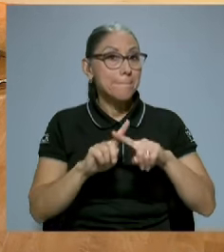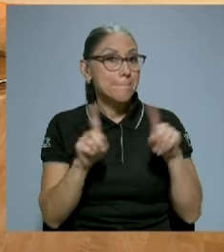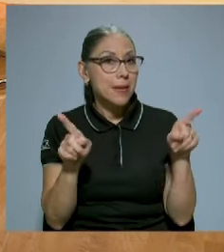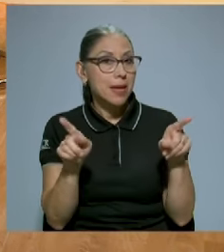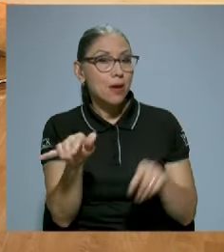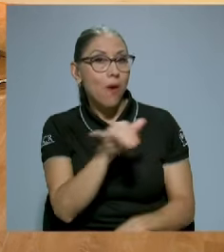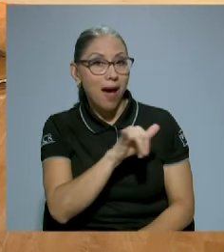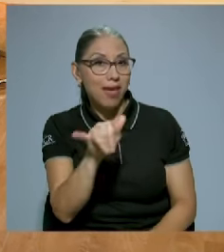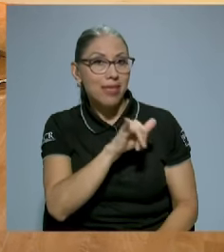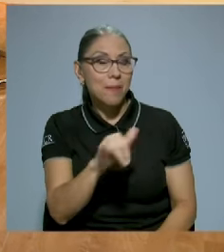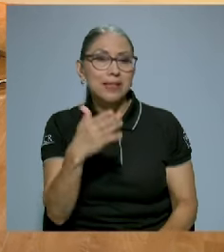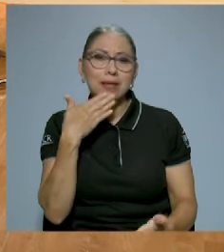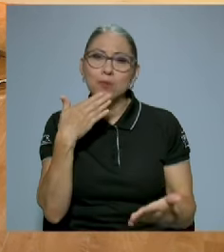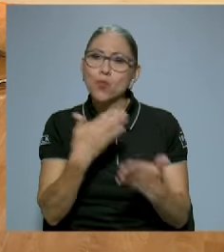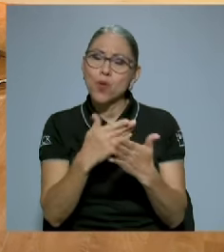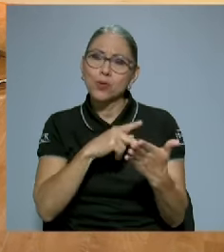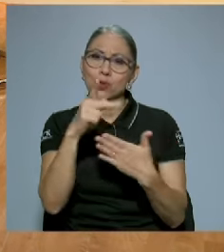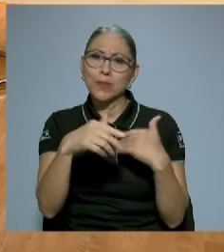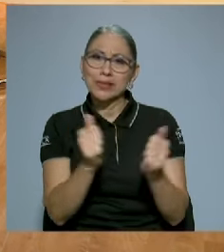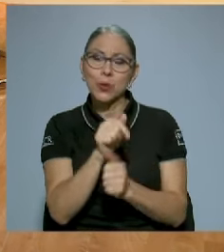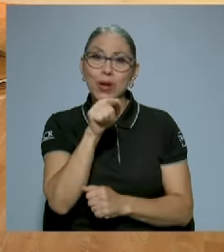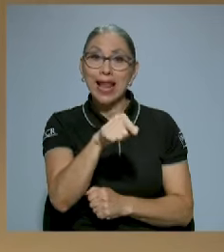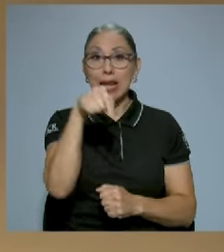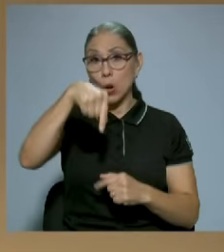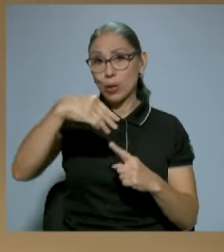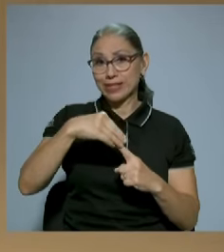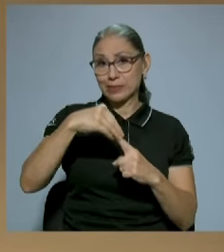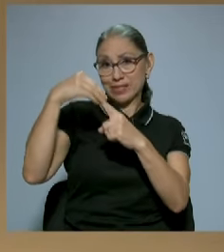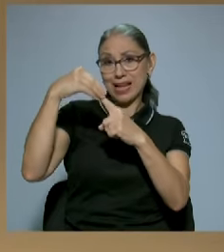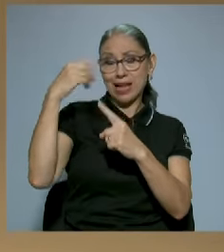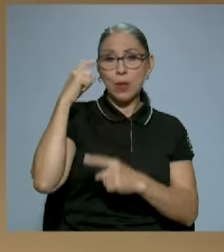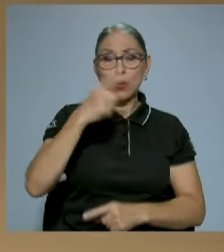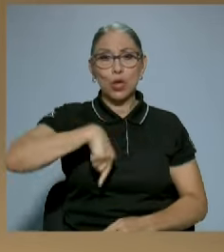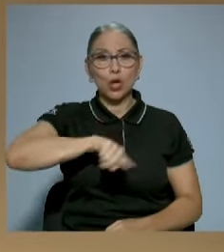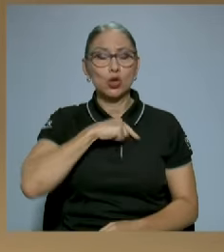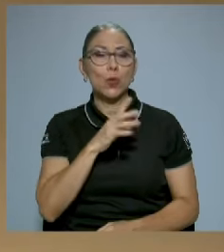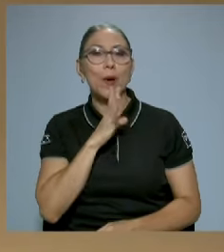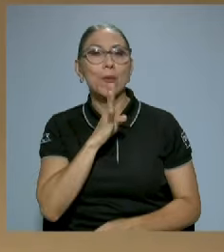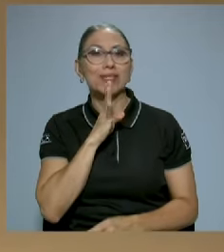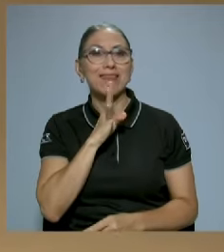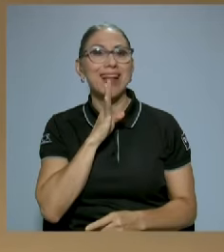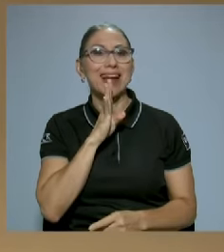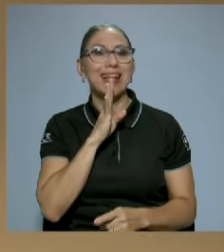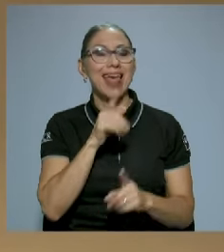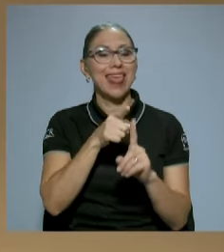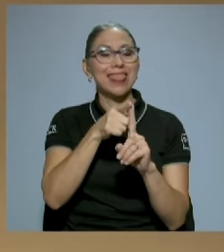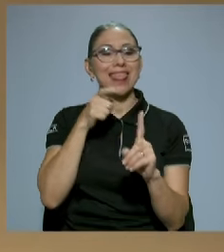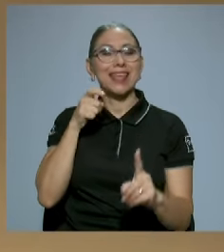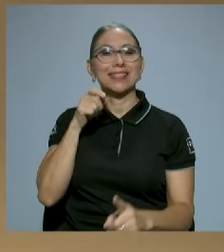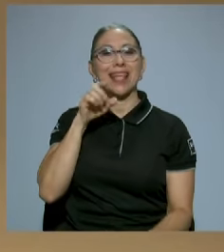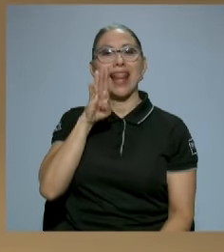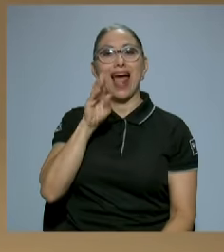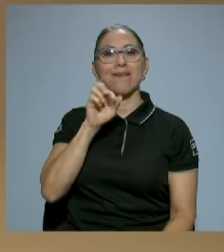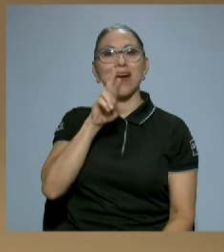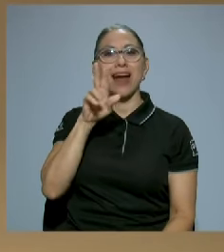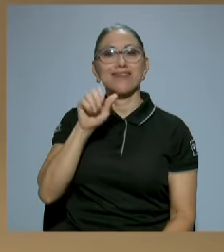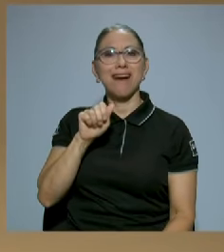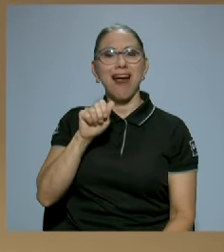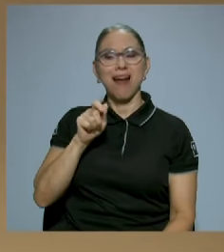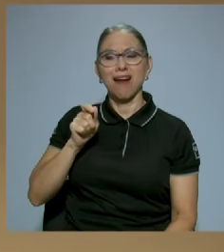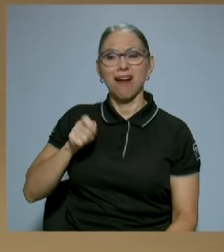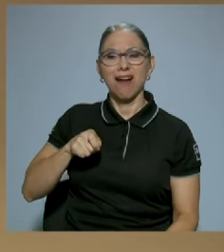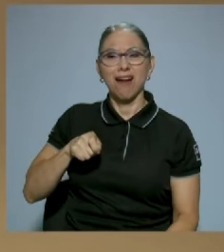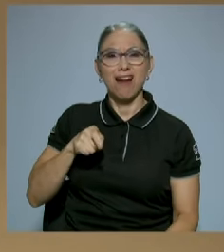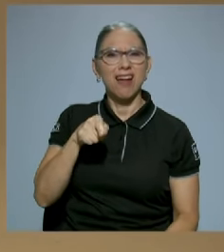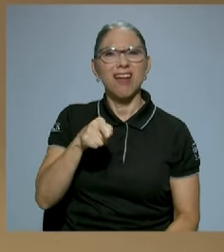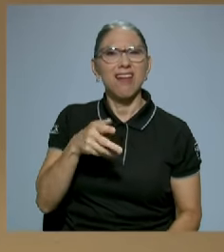de que son muy buenos los programas con él, hoy es uno especial porque vamos a hablar desde la barra. ¿Qué es eso desde la